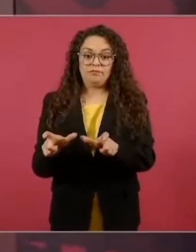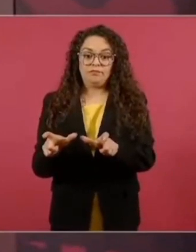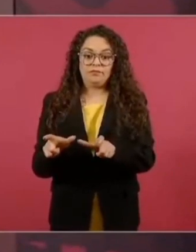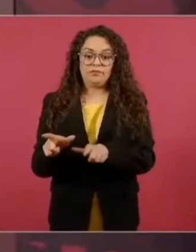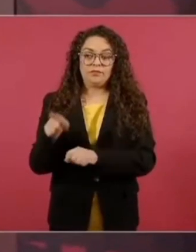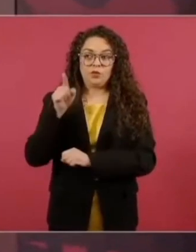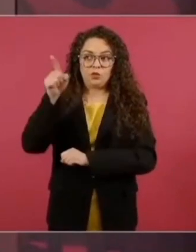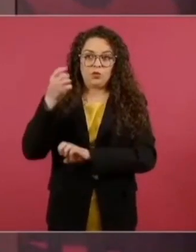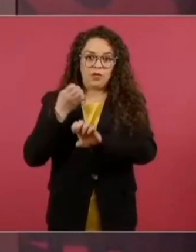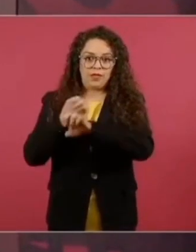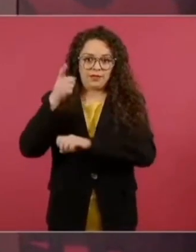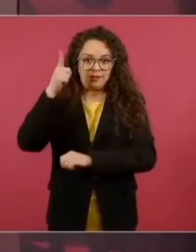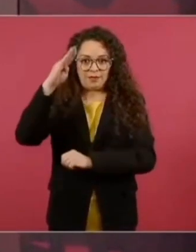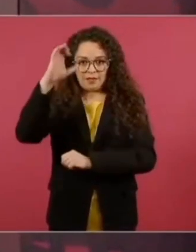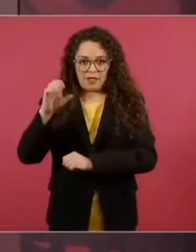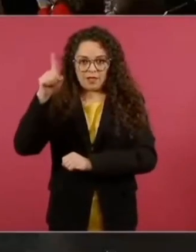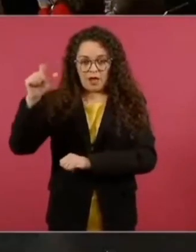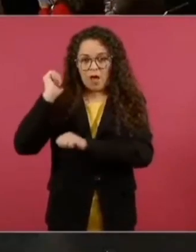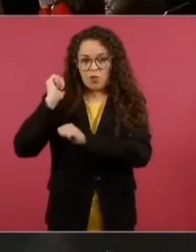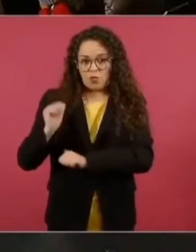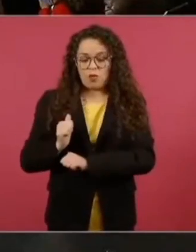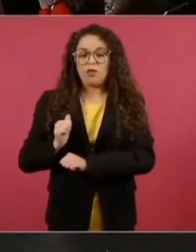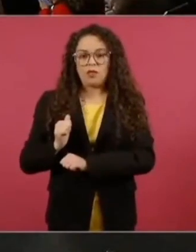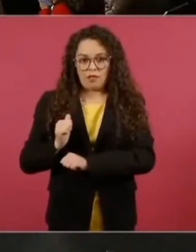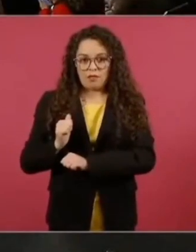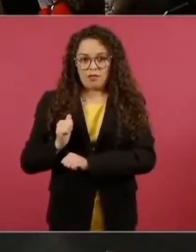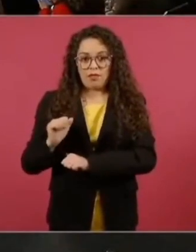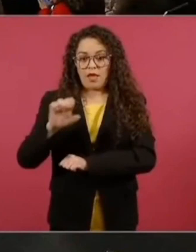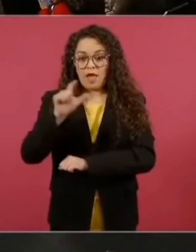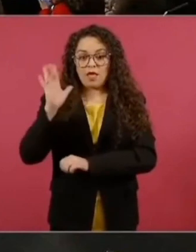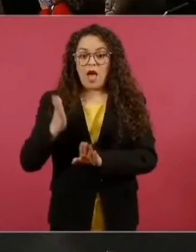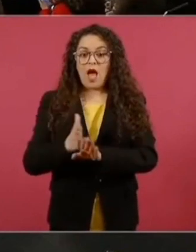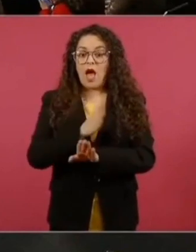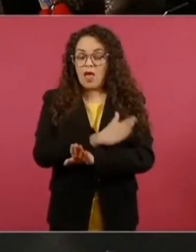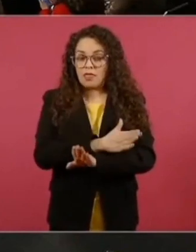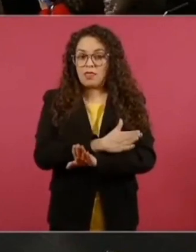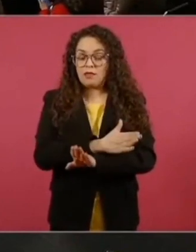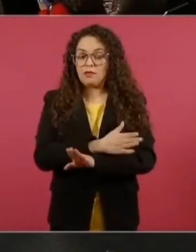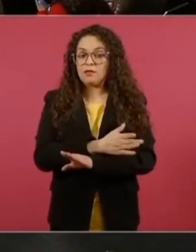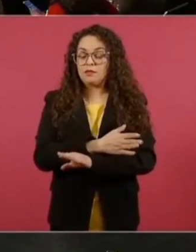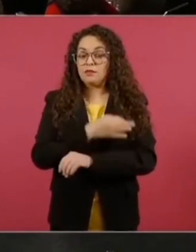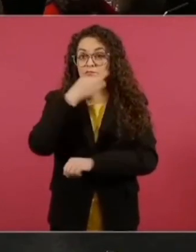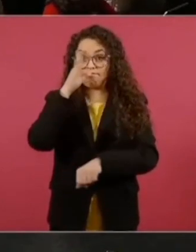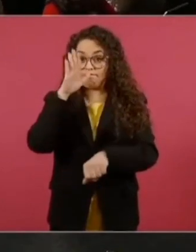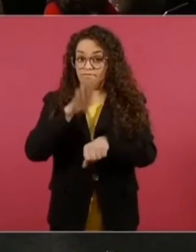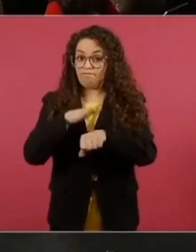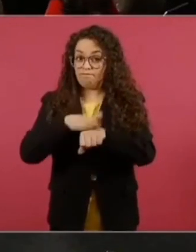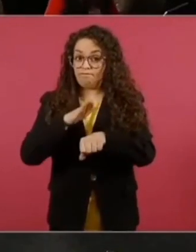autoridades locales, ya había ella manifestado tener